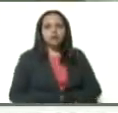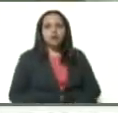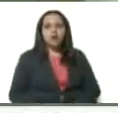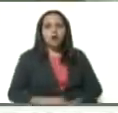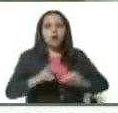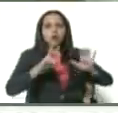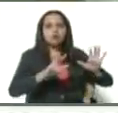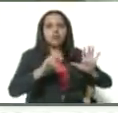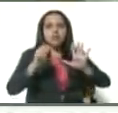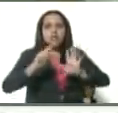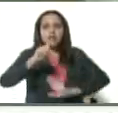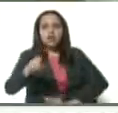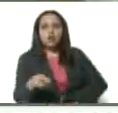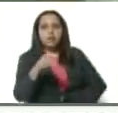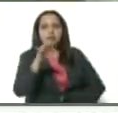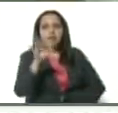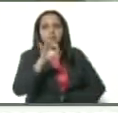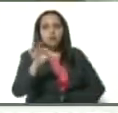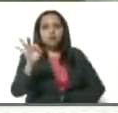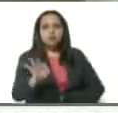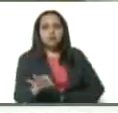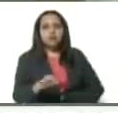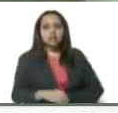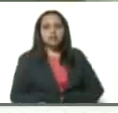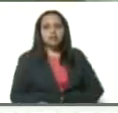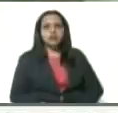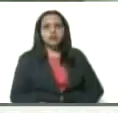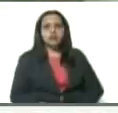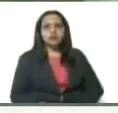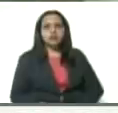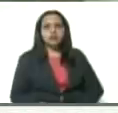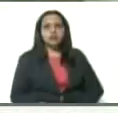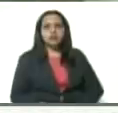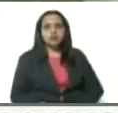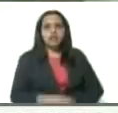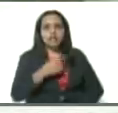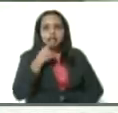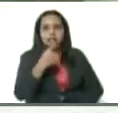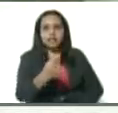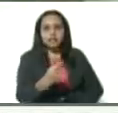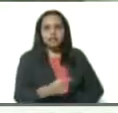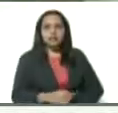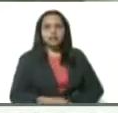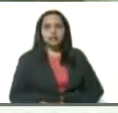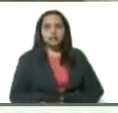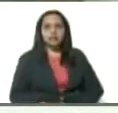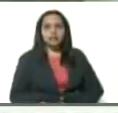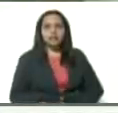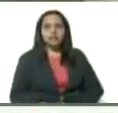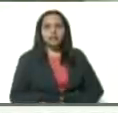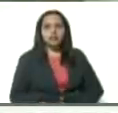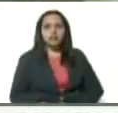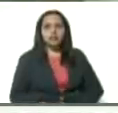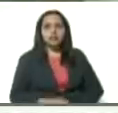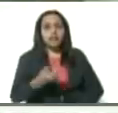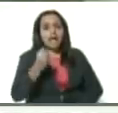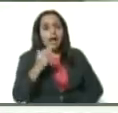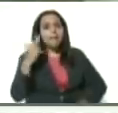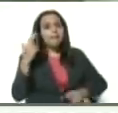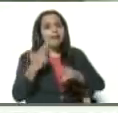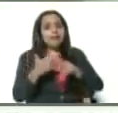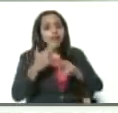.3% sólido, grande, dice que le ve riesgo